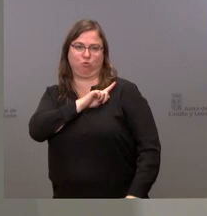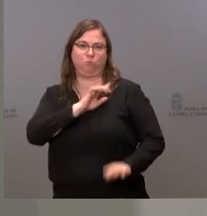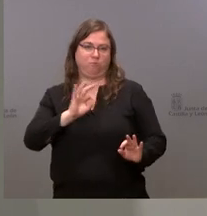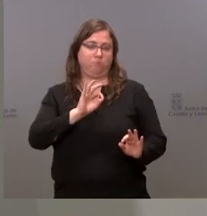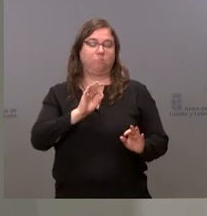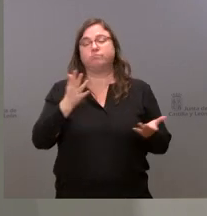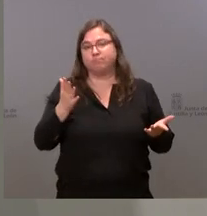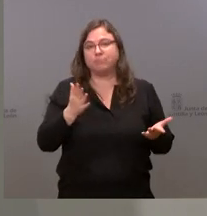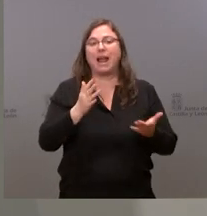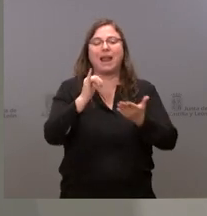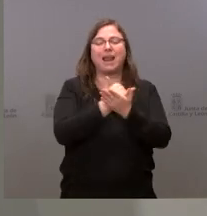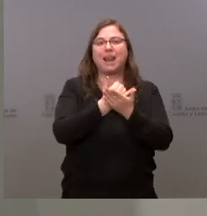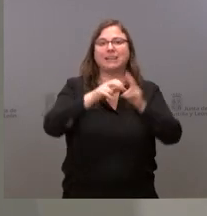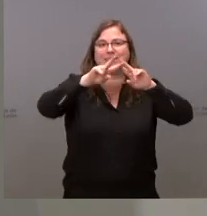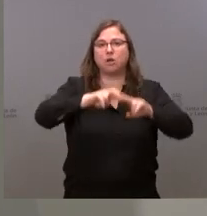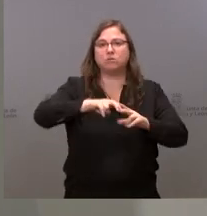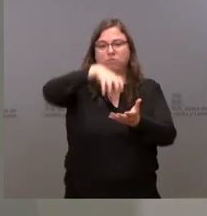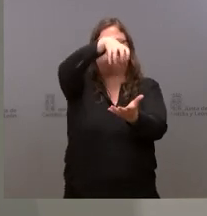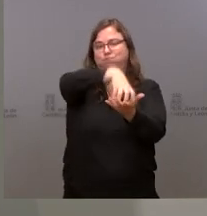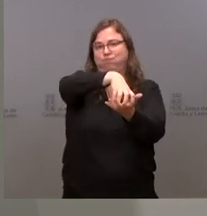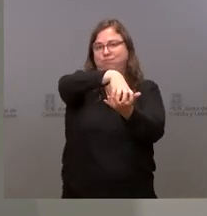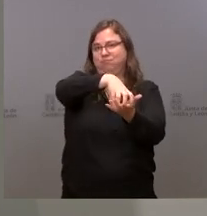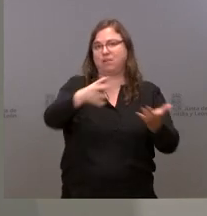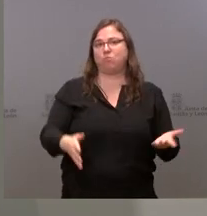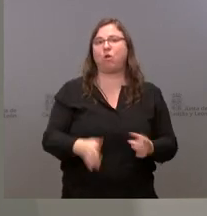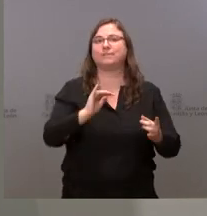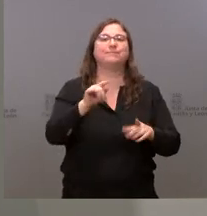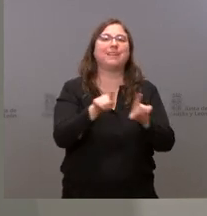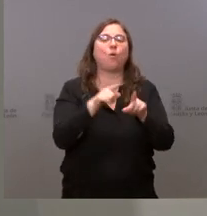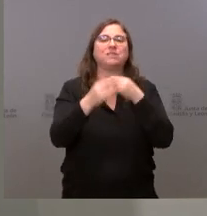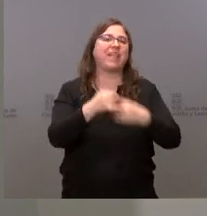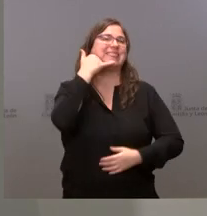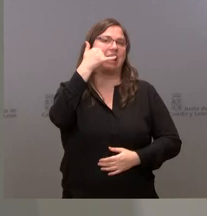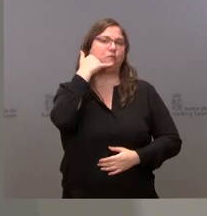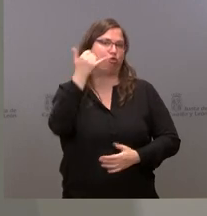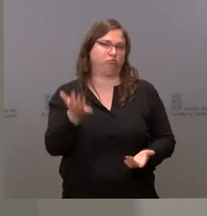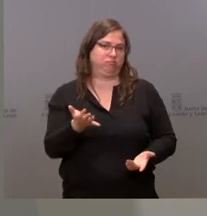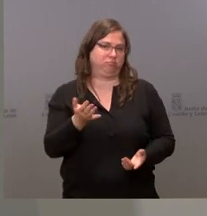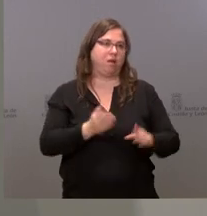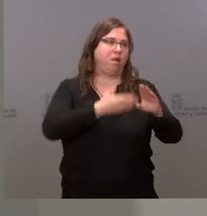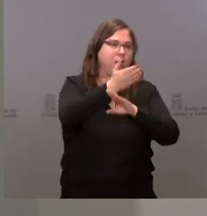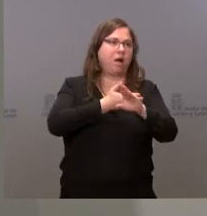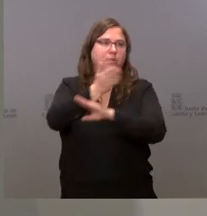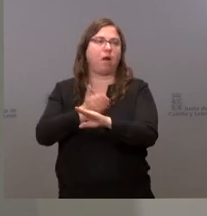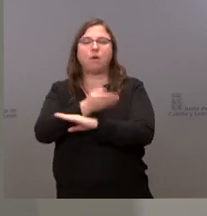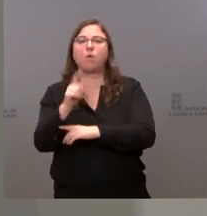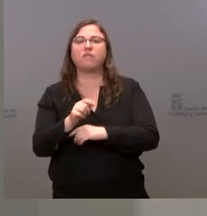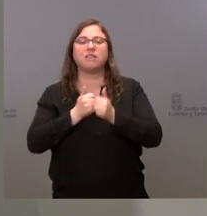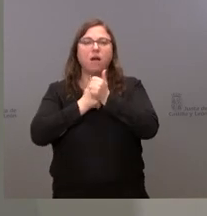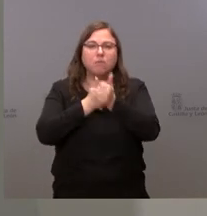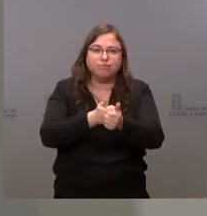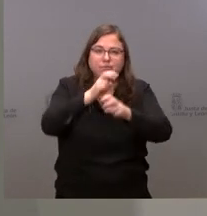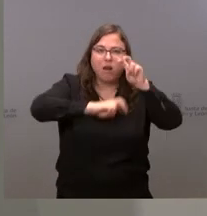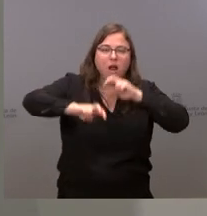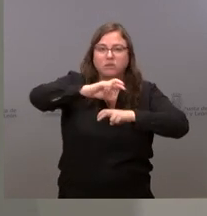rastreo se realiza desde unidades centralizadas porque básicamente es un rastreo telefónico. No exige la actividad presencial ni la vinculación